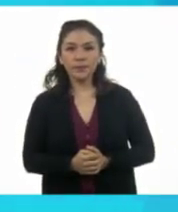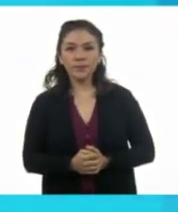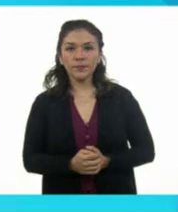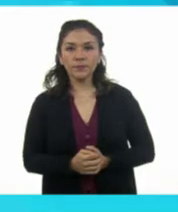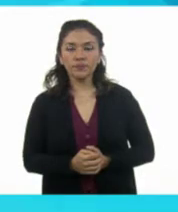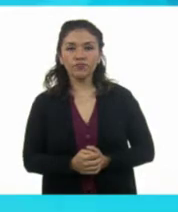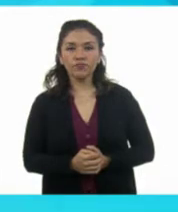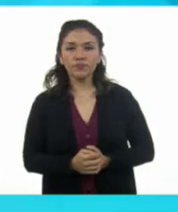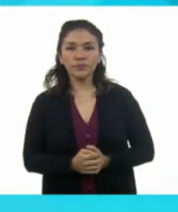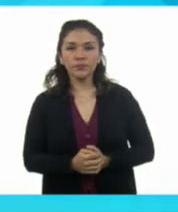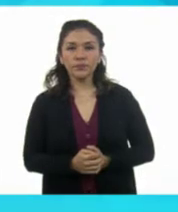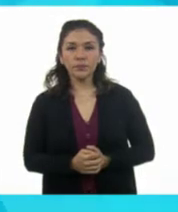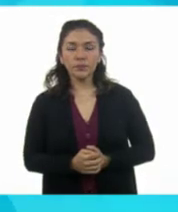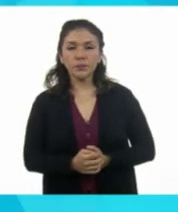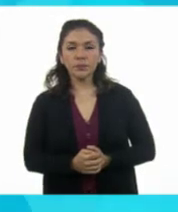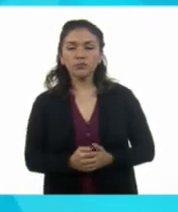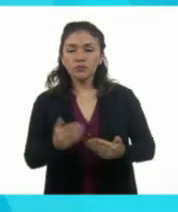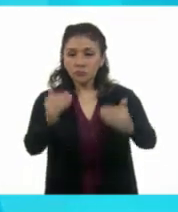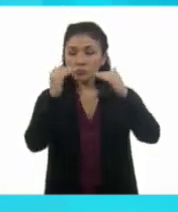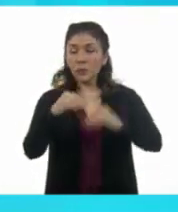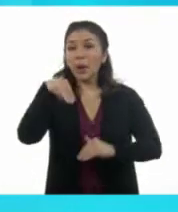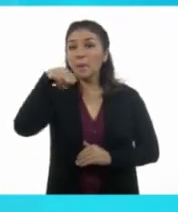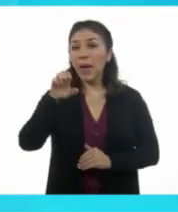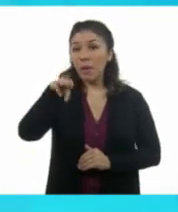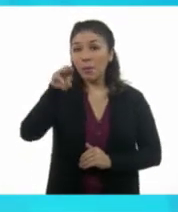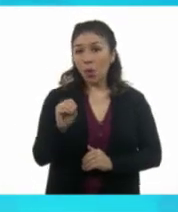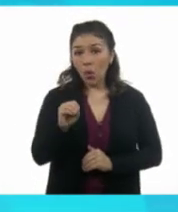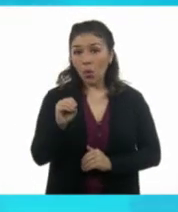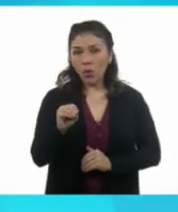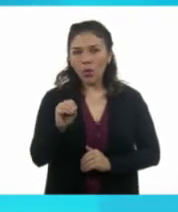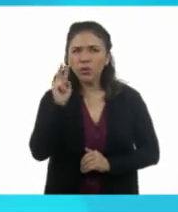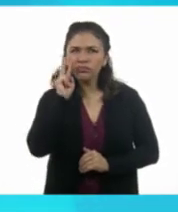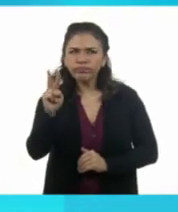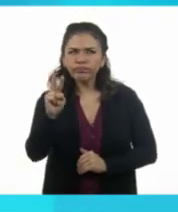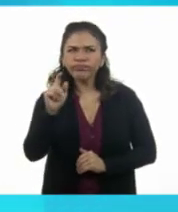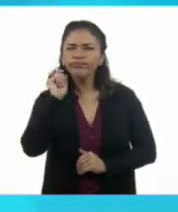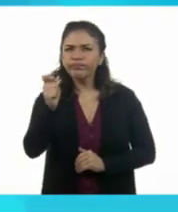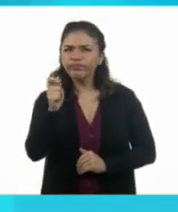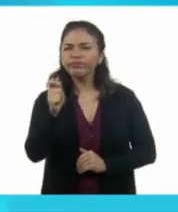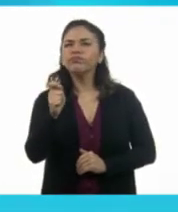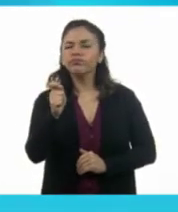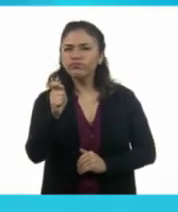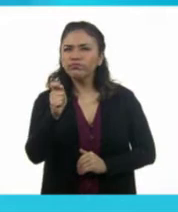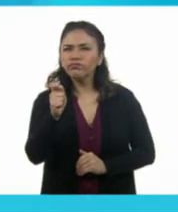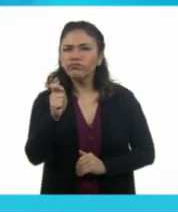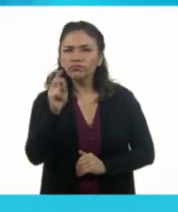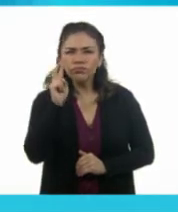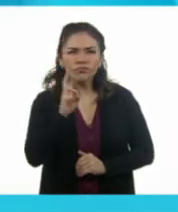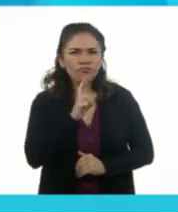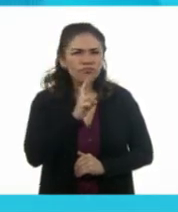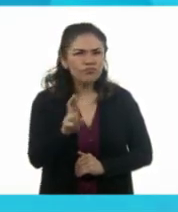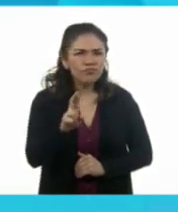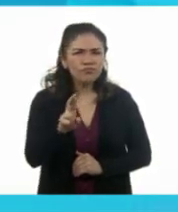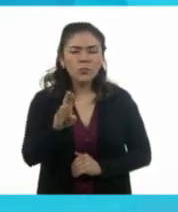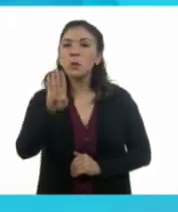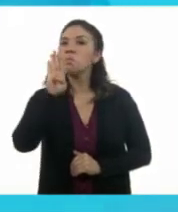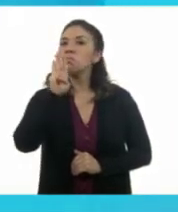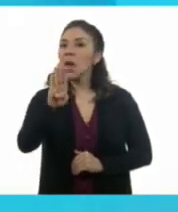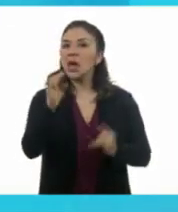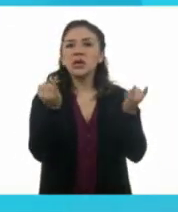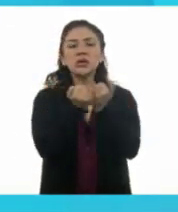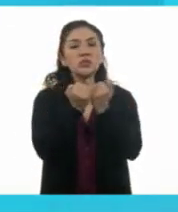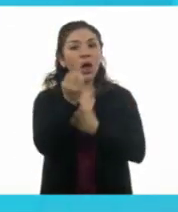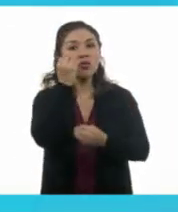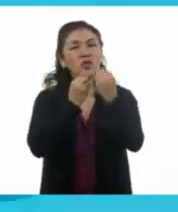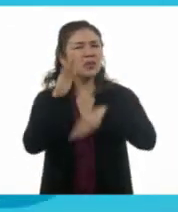Ajá. Para Memo, sería mi comida